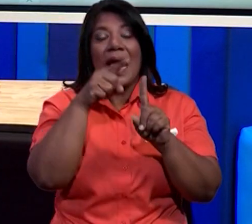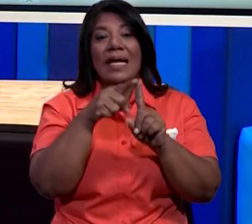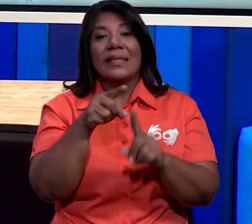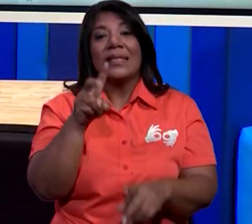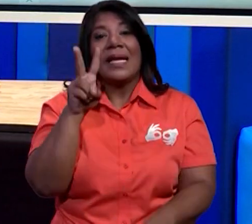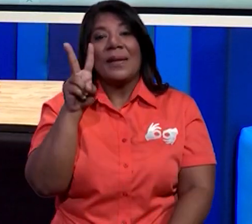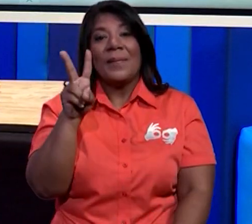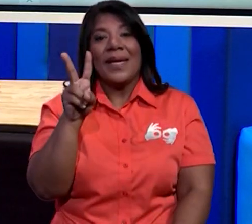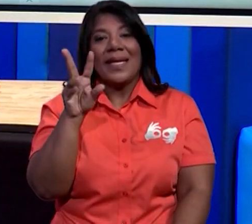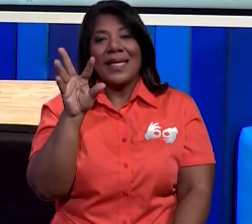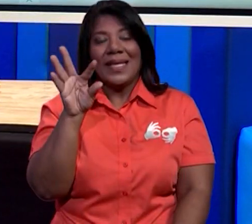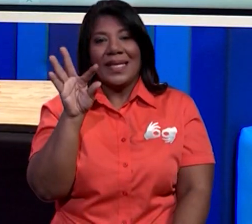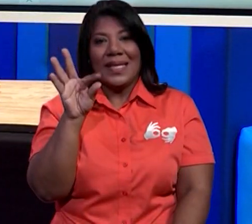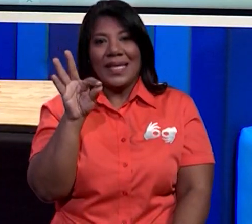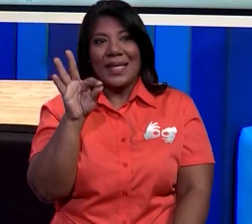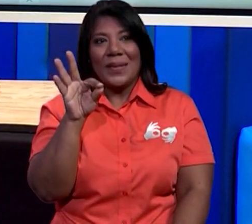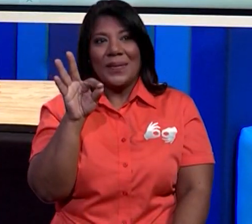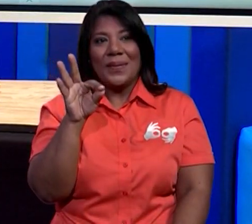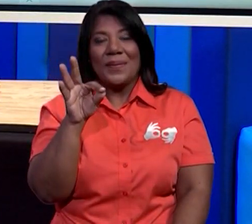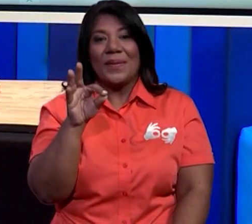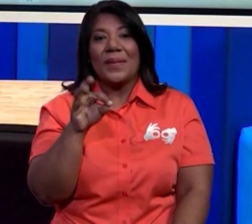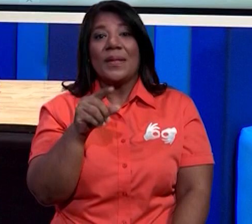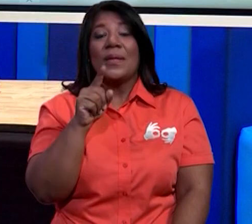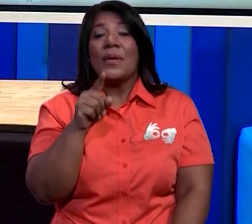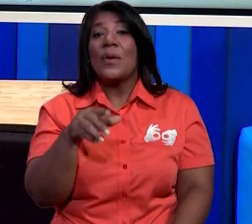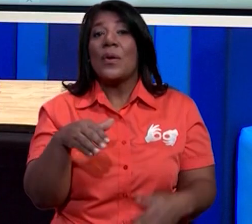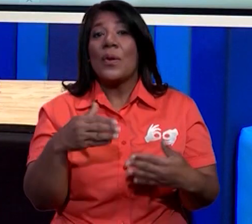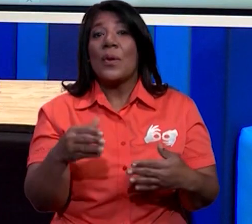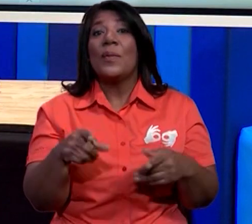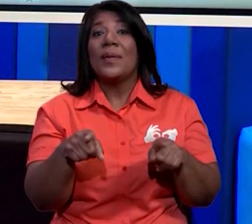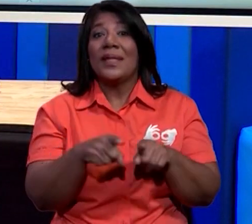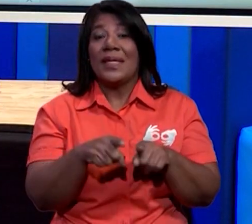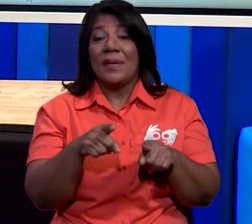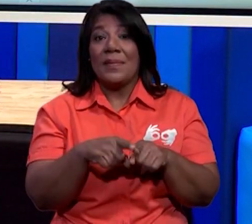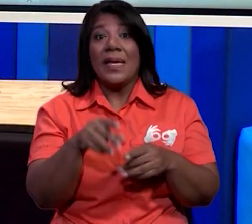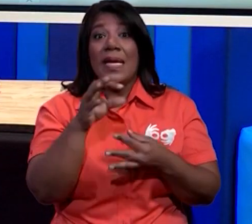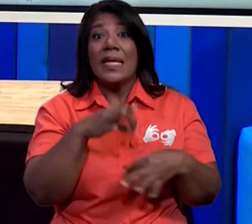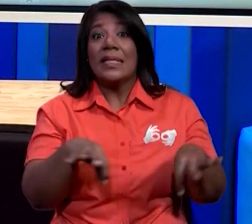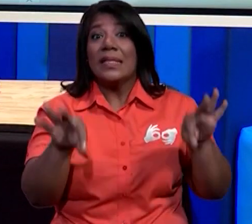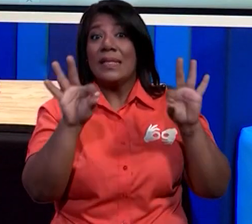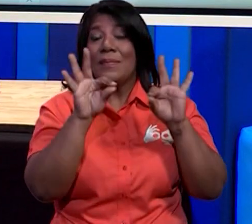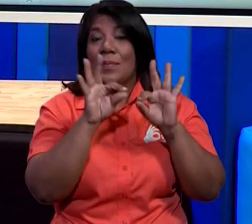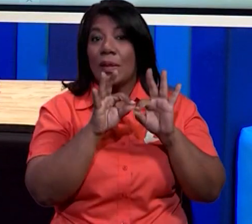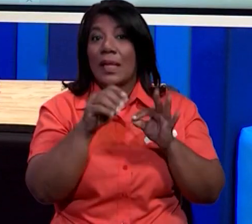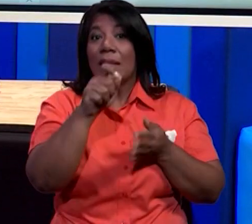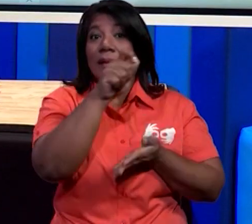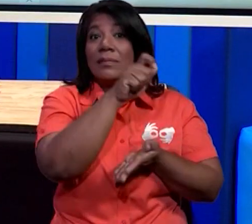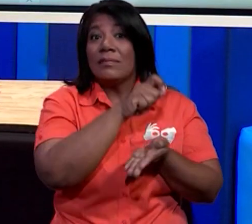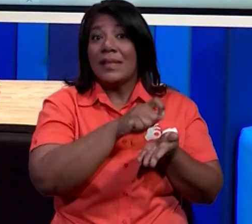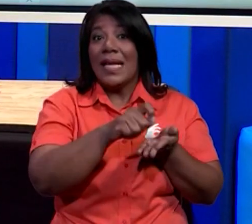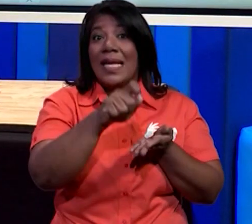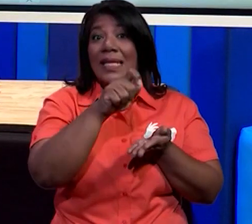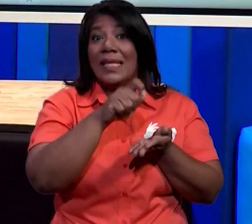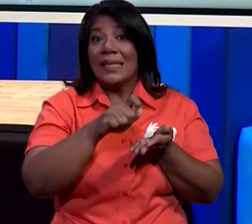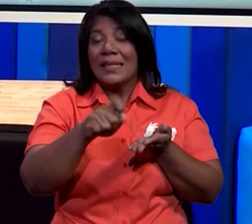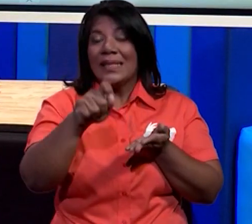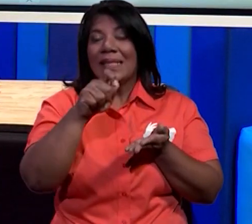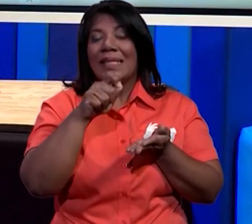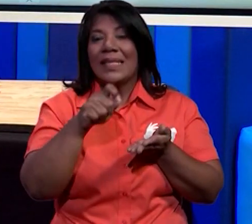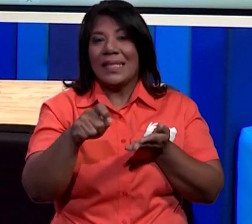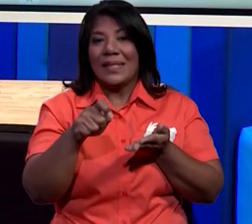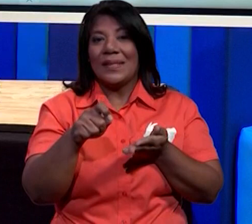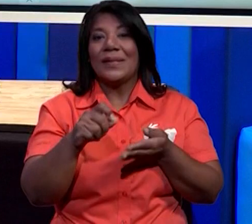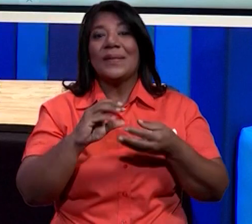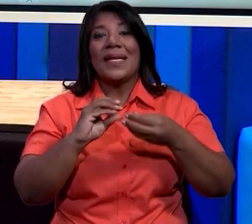poco a poco. Pero esto va acompañado de trazos. Debes ir incluyendo esa escritura de